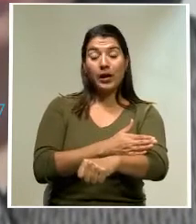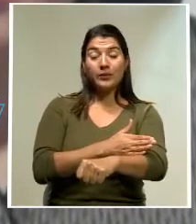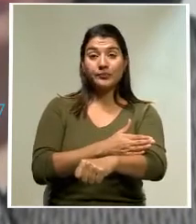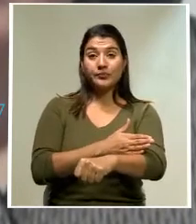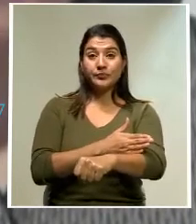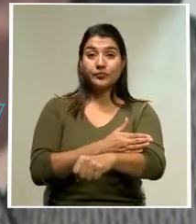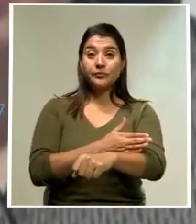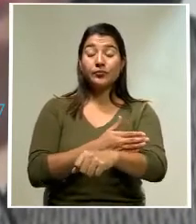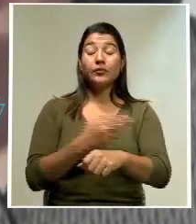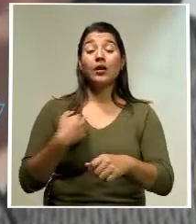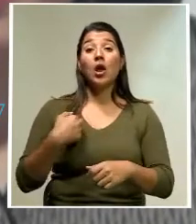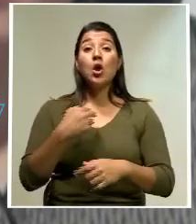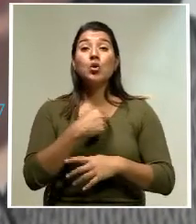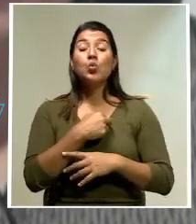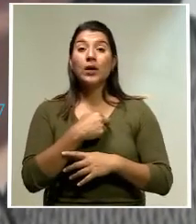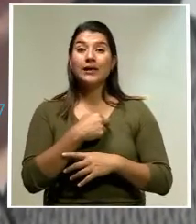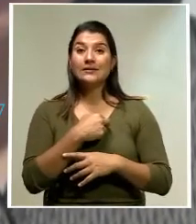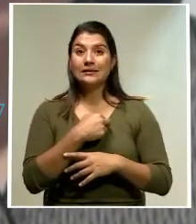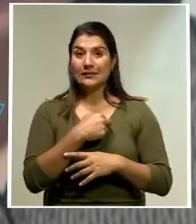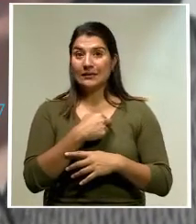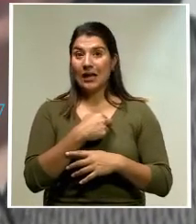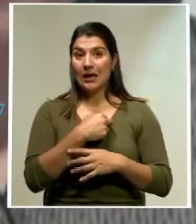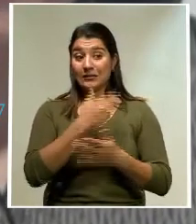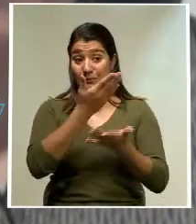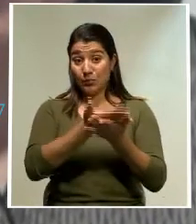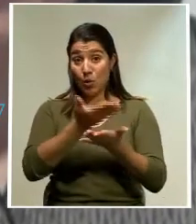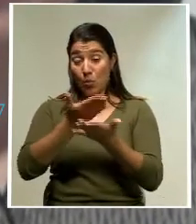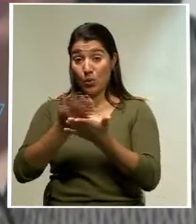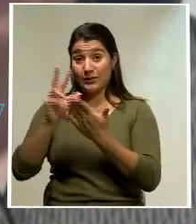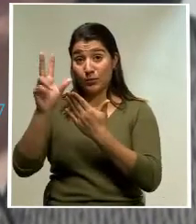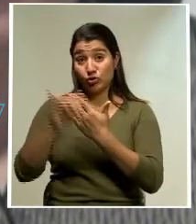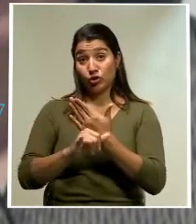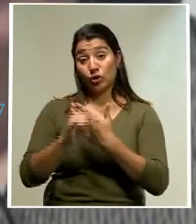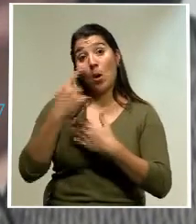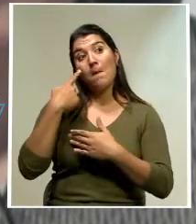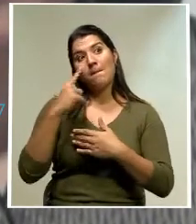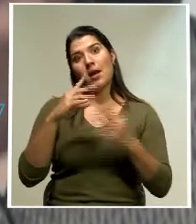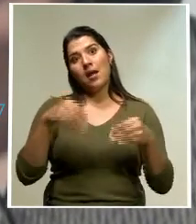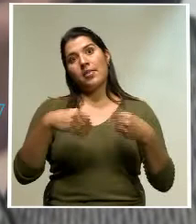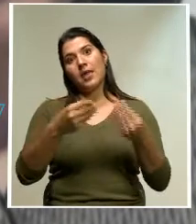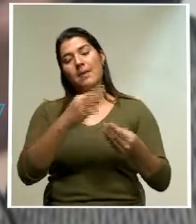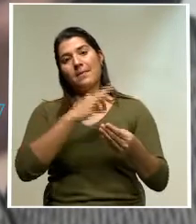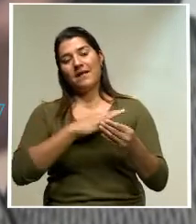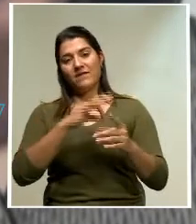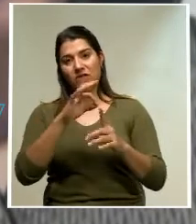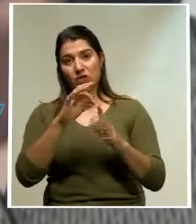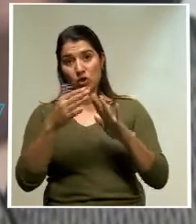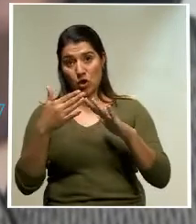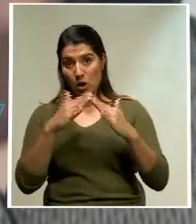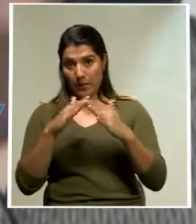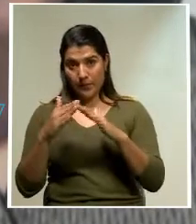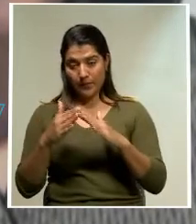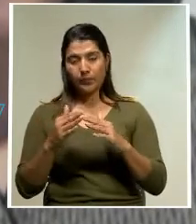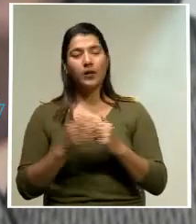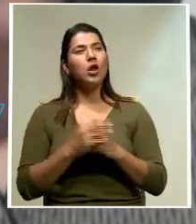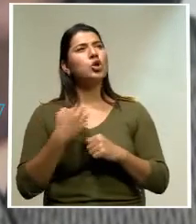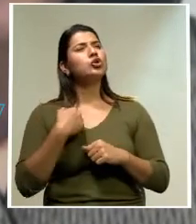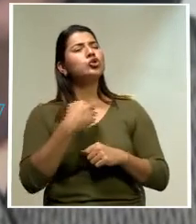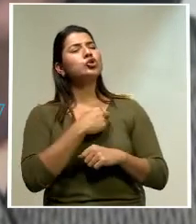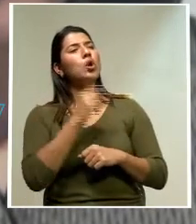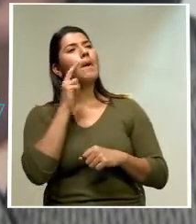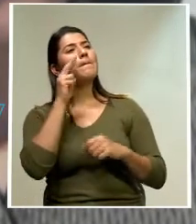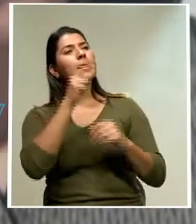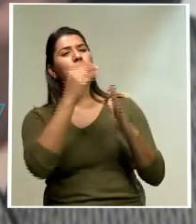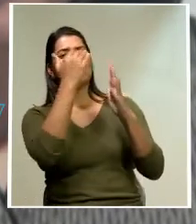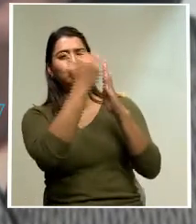que hacemos de los proyectos en beneficio de la población. Doña Julissa, viendo la lista de proyectos